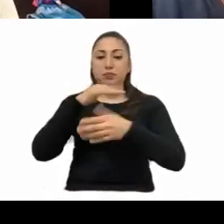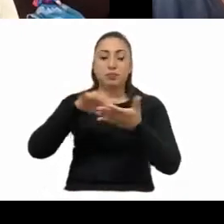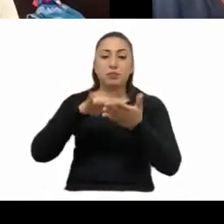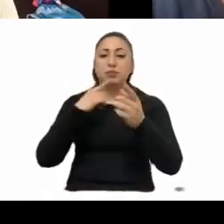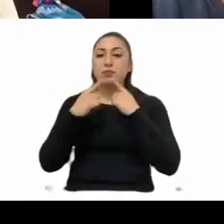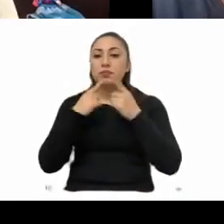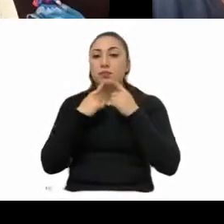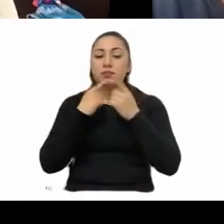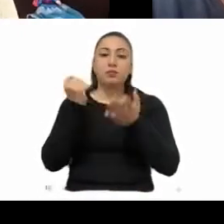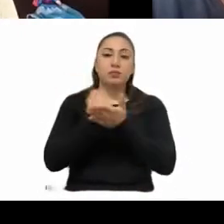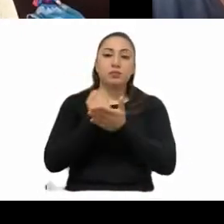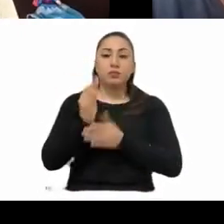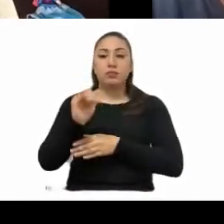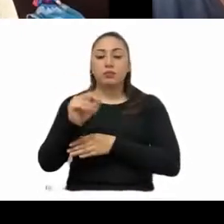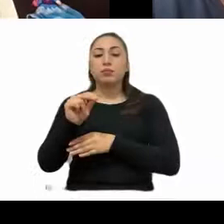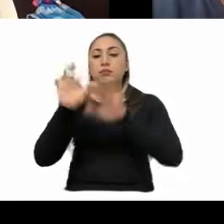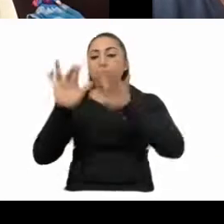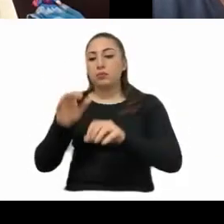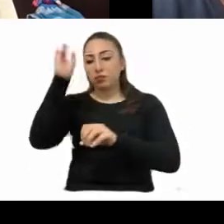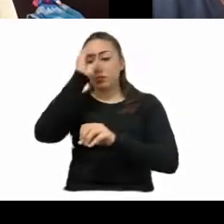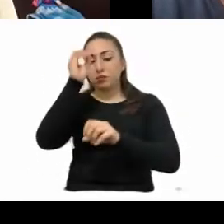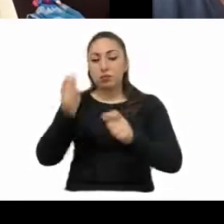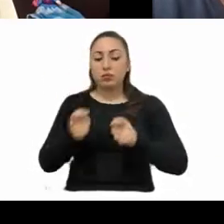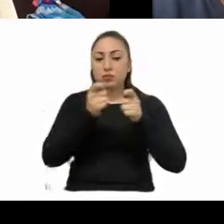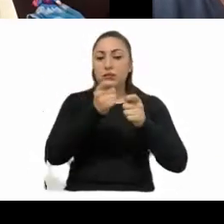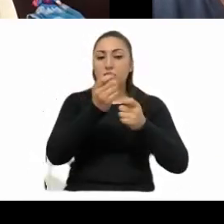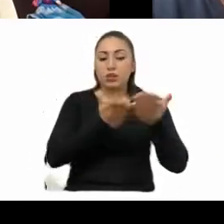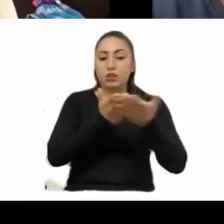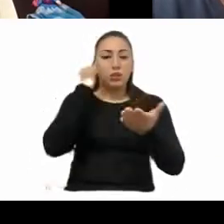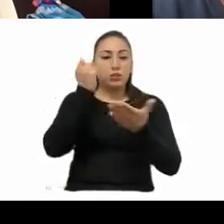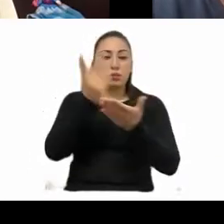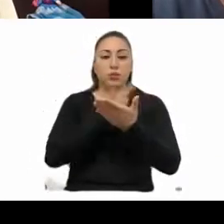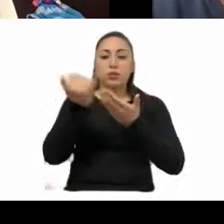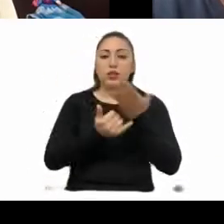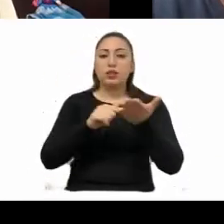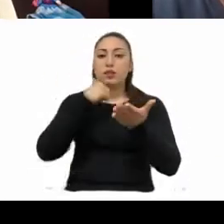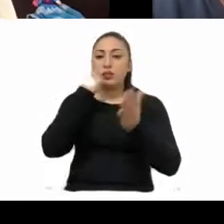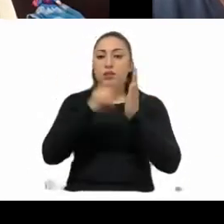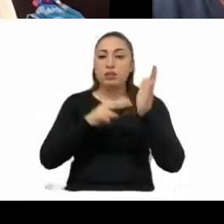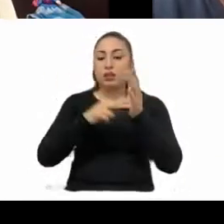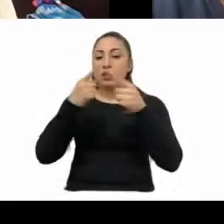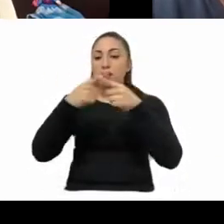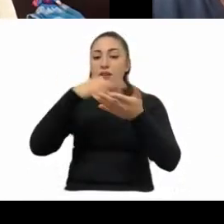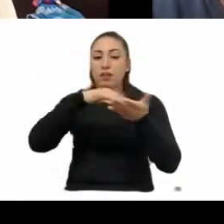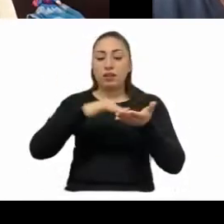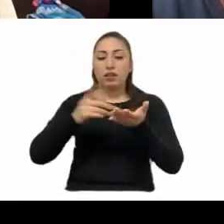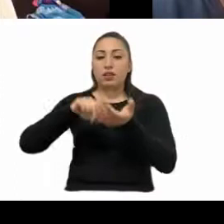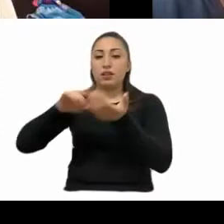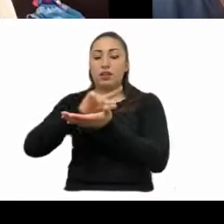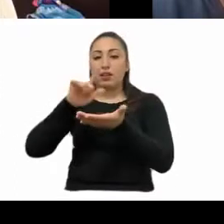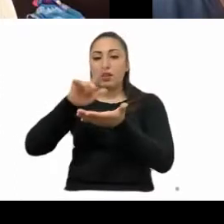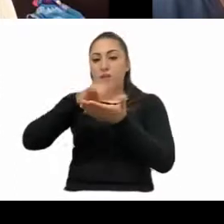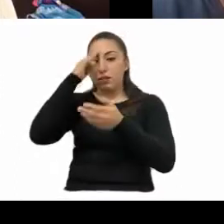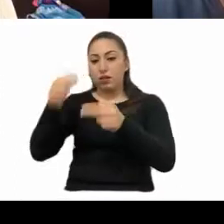caso aprobación de la opinión respecto a la iniciativa con proyecto de decreto por el que se reforman diversas disposiciones a la ley de establecimientos